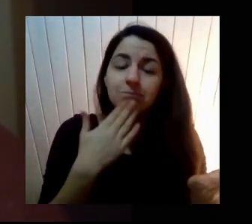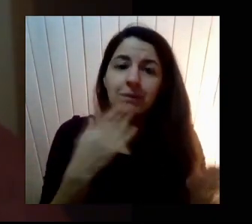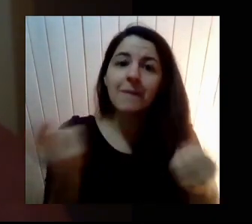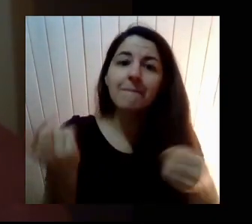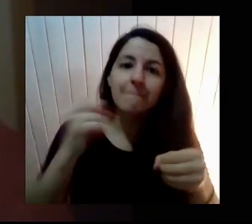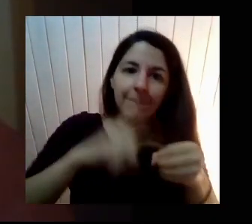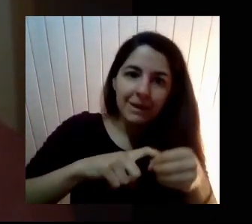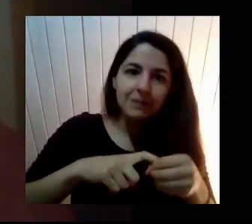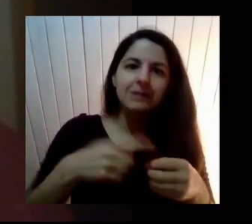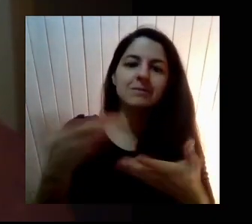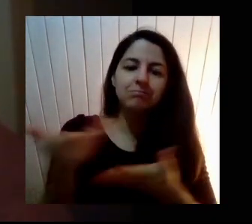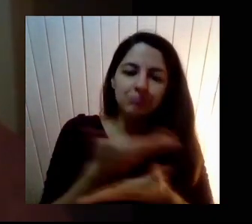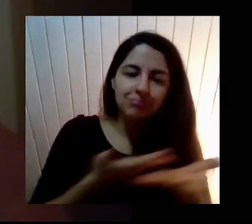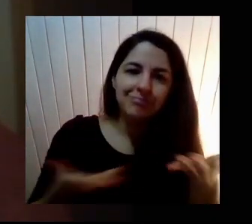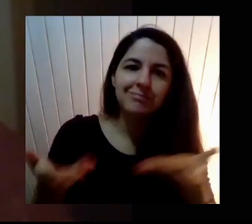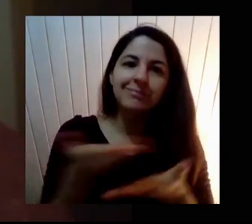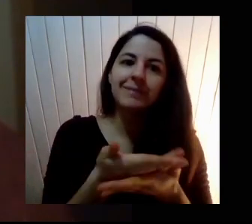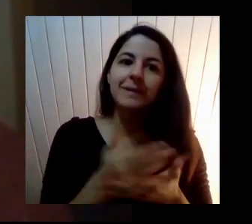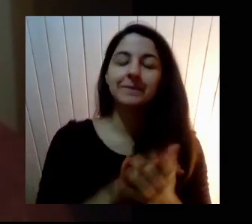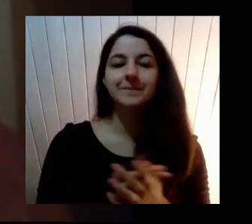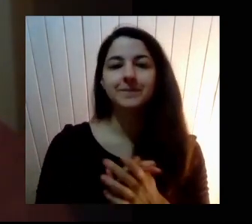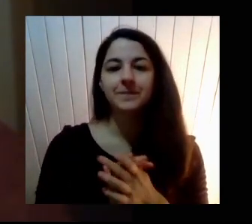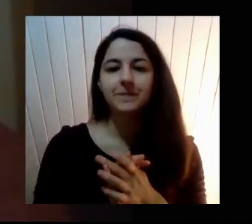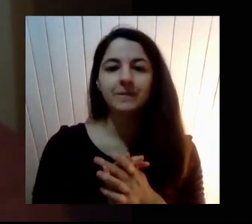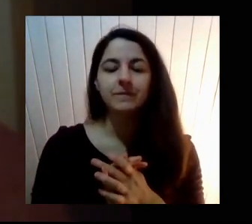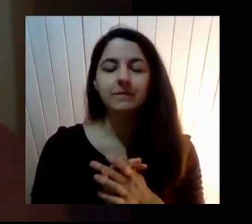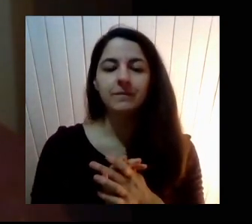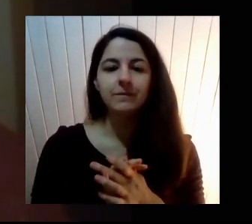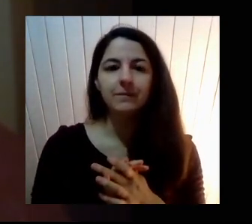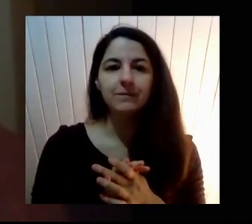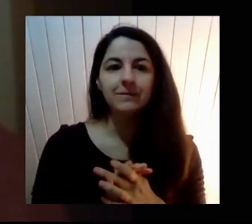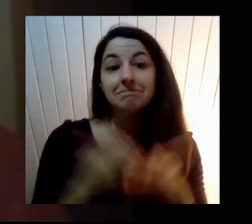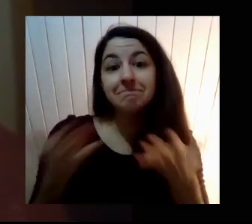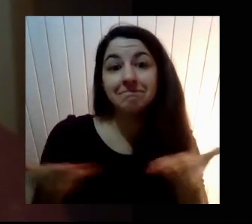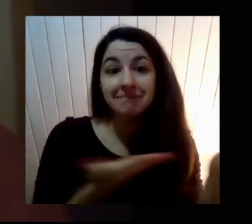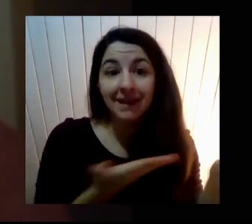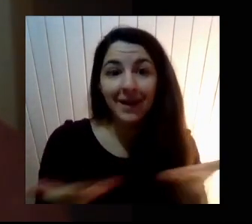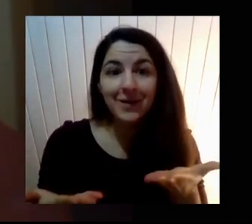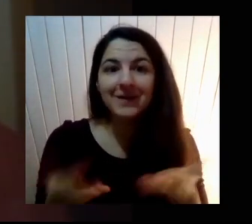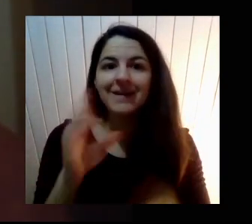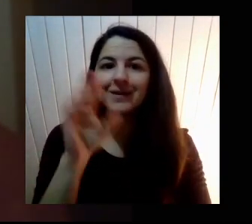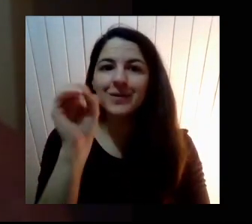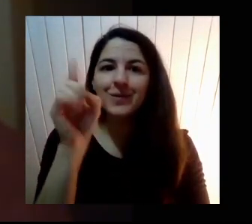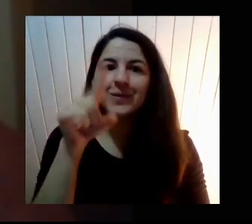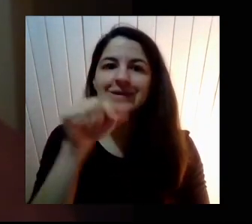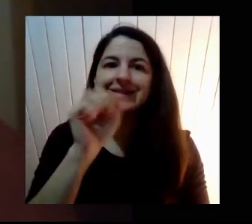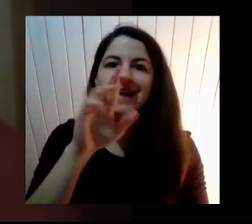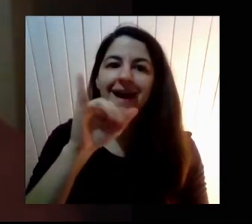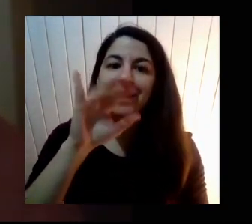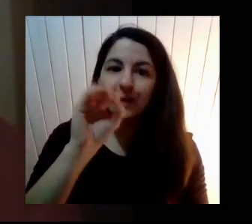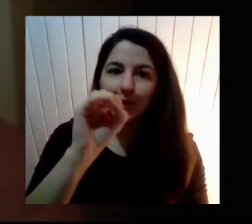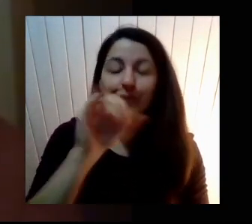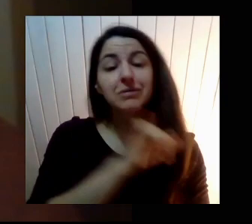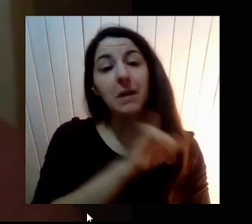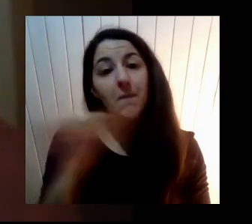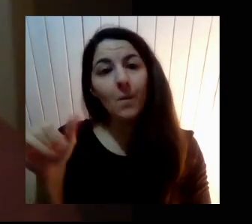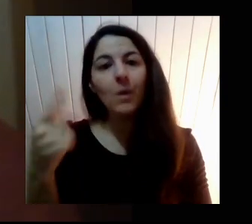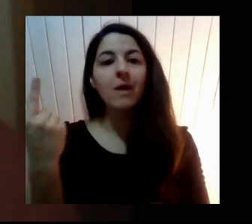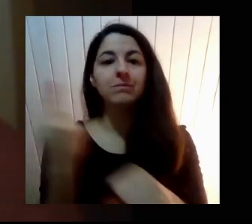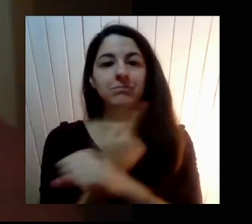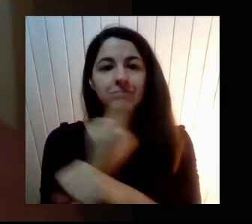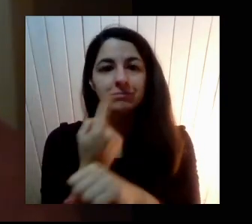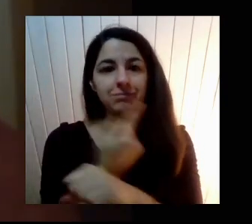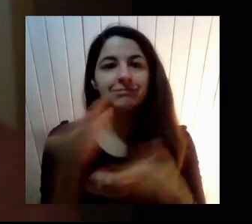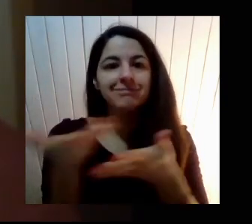este espacio Así que Vamos a dar espacio ahora a Rosario Y luego de eso podemos interactuar Con